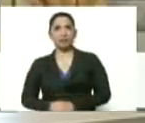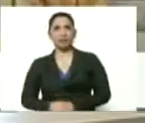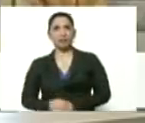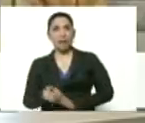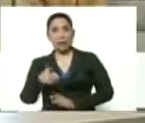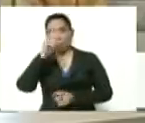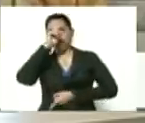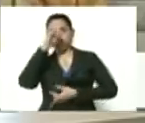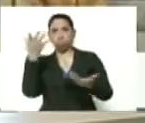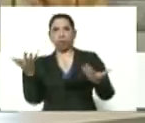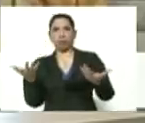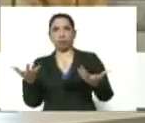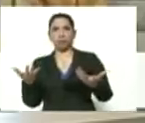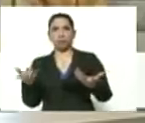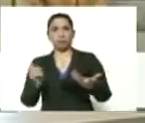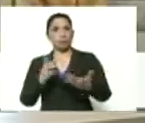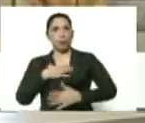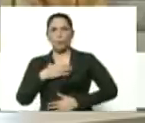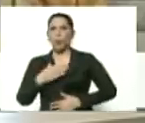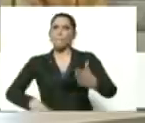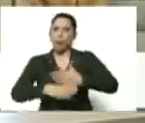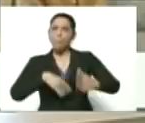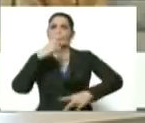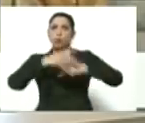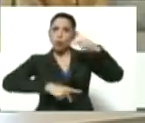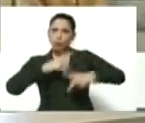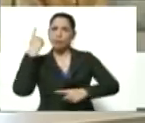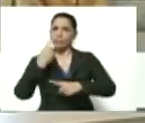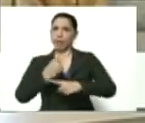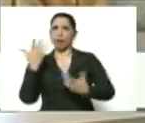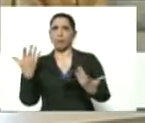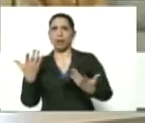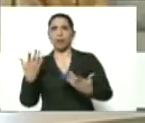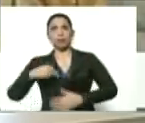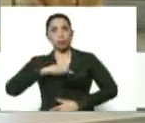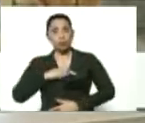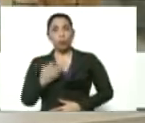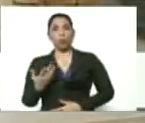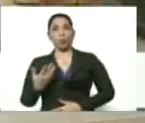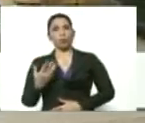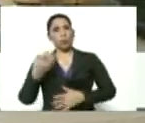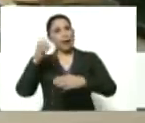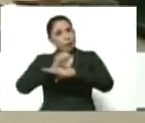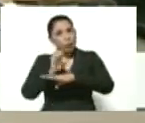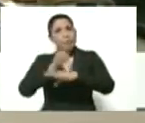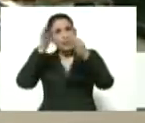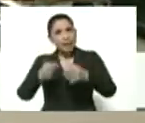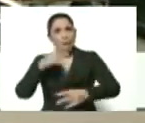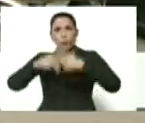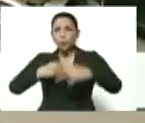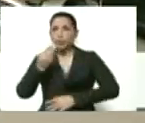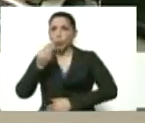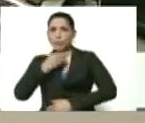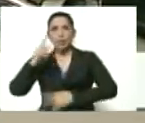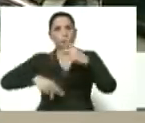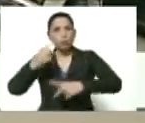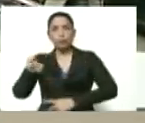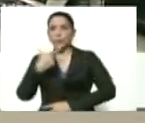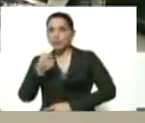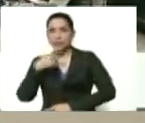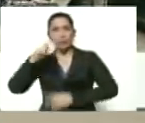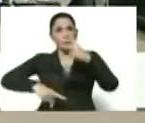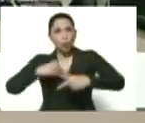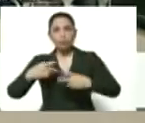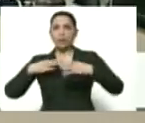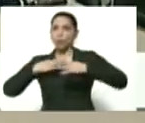estupideces. No, vamos a producir. Pero vamos a la economía real, la que produce el alimento, la que produce la medicina, la que